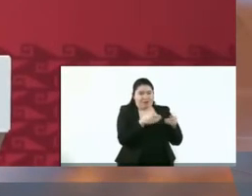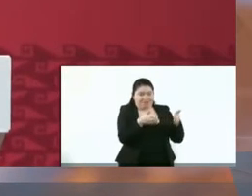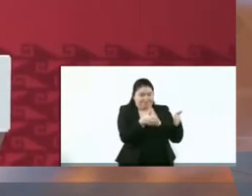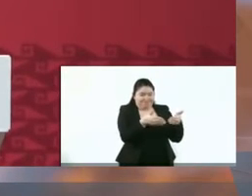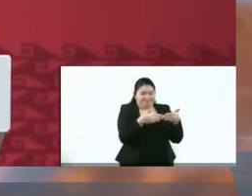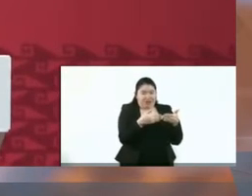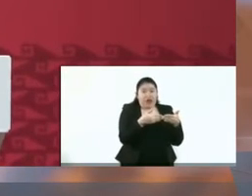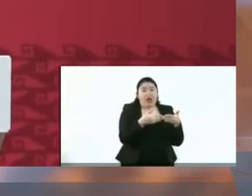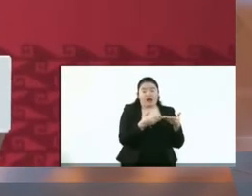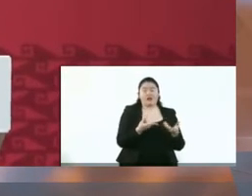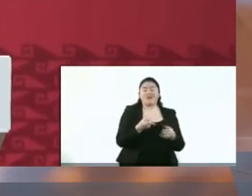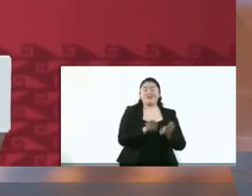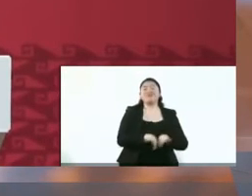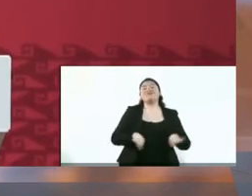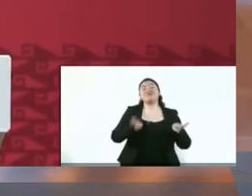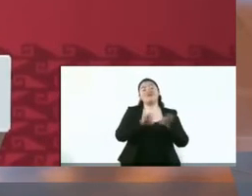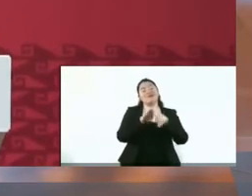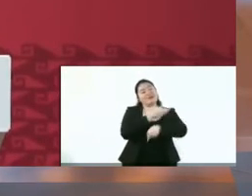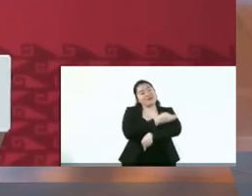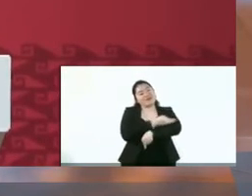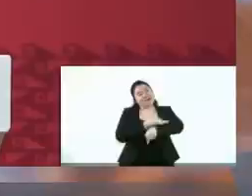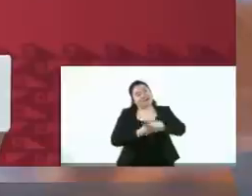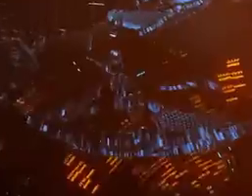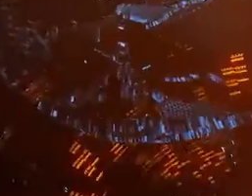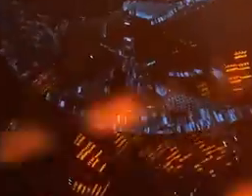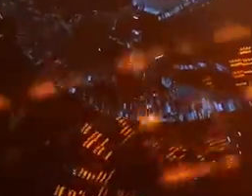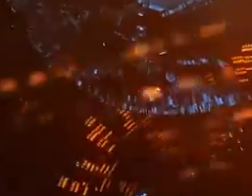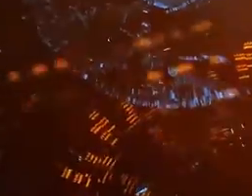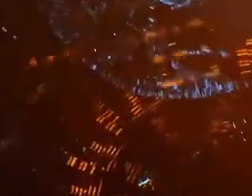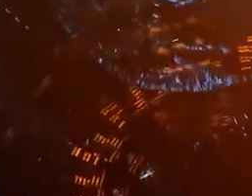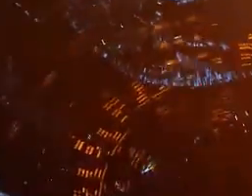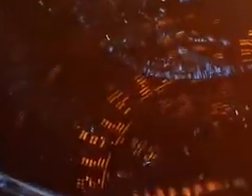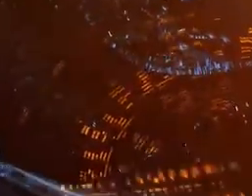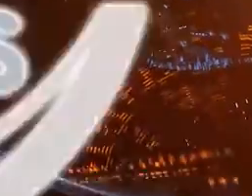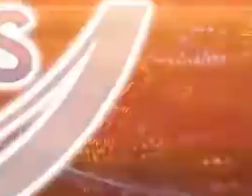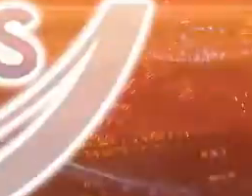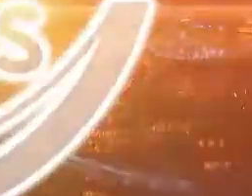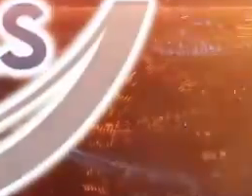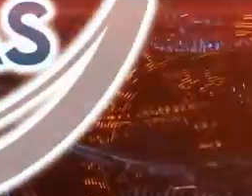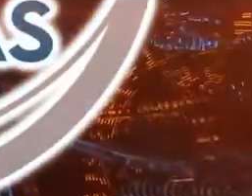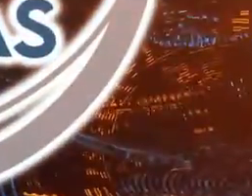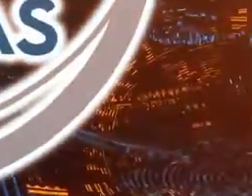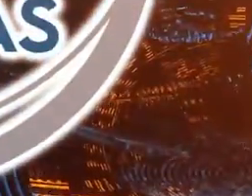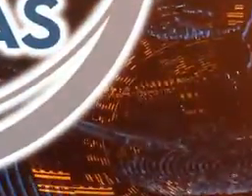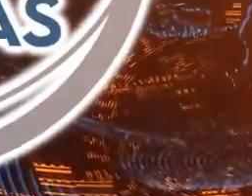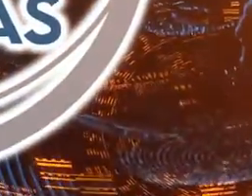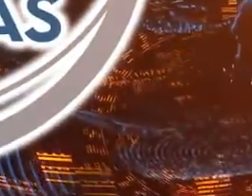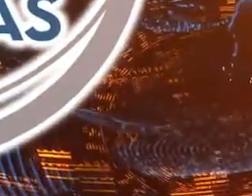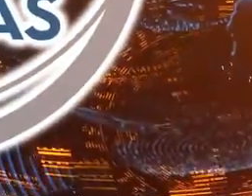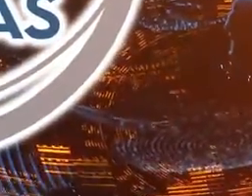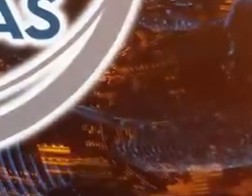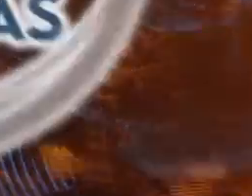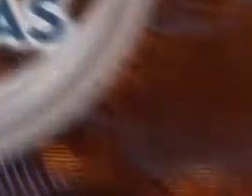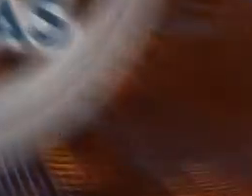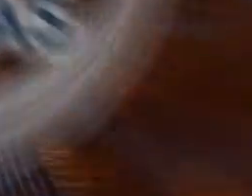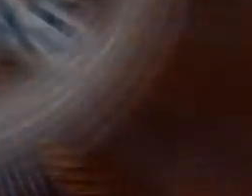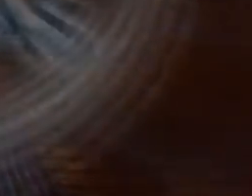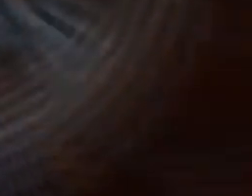pasarla en familia, pero siempre puedes tener todas las precauciones. Enfoque en noticias. Claridad en información.